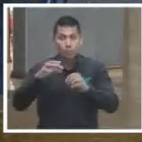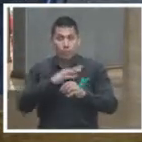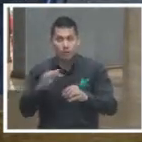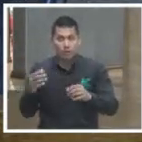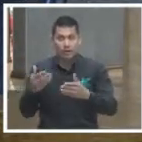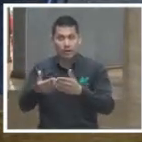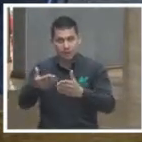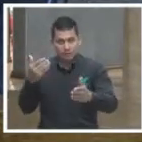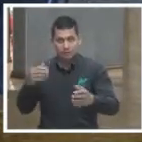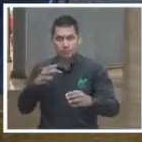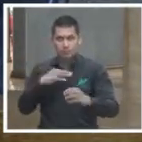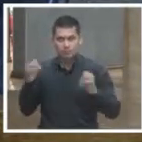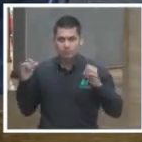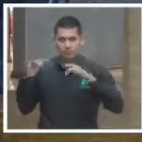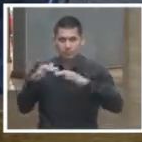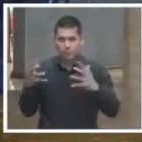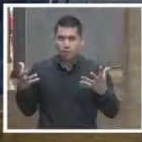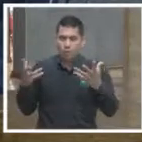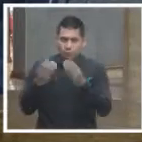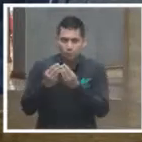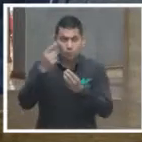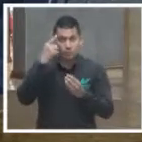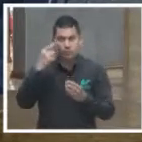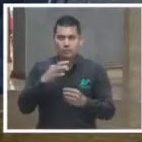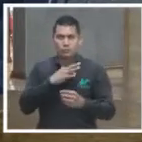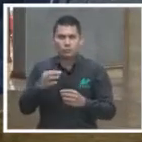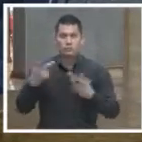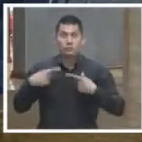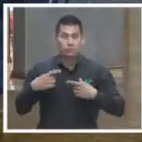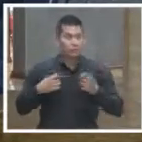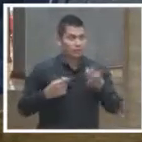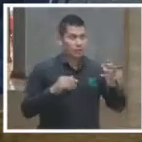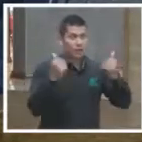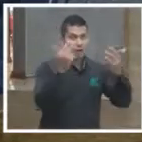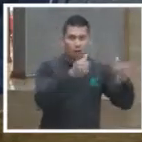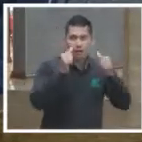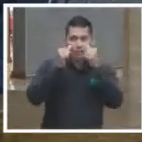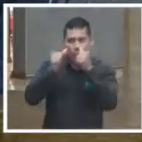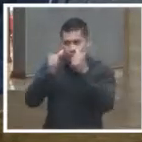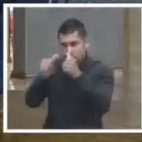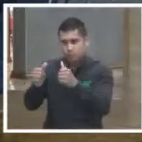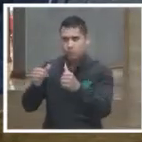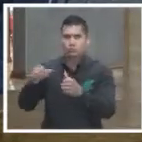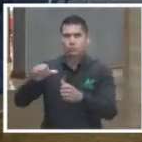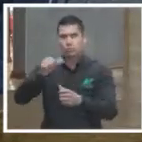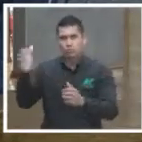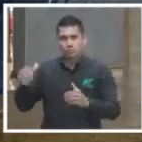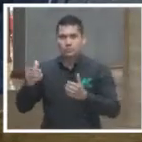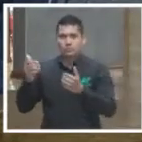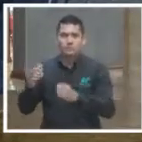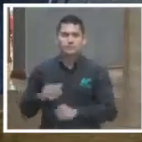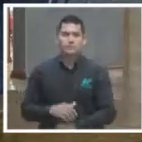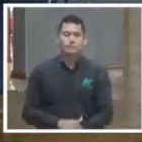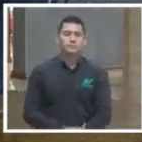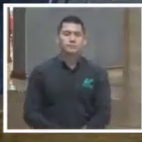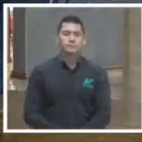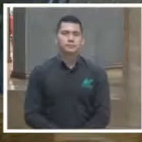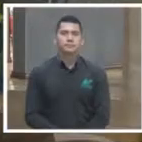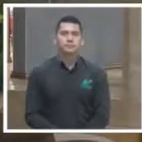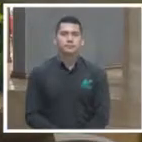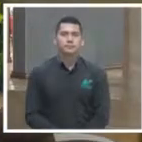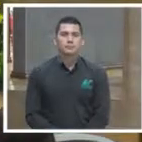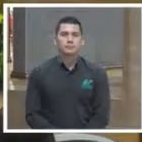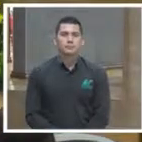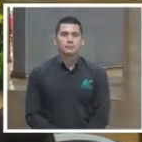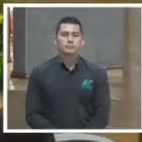momento catalizador para captar la atención de los ciudadanos y para tratar justamente de provocar este